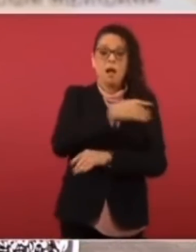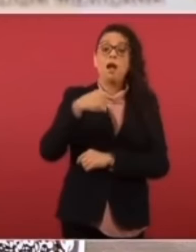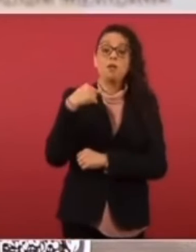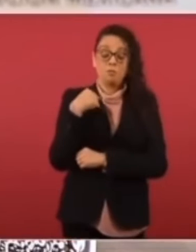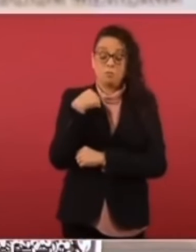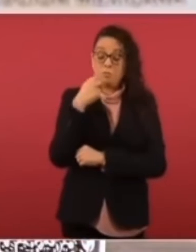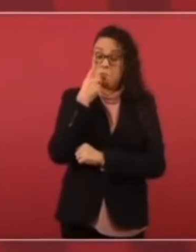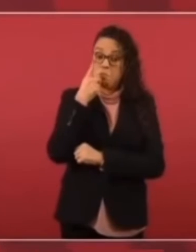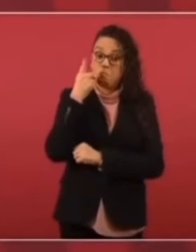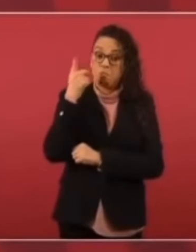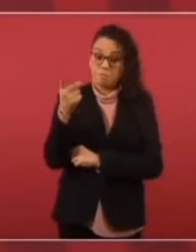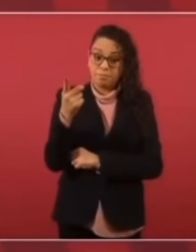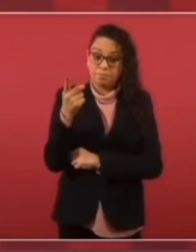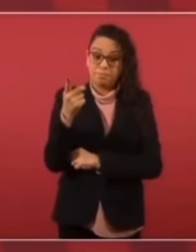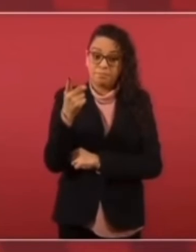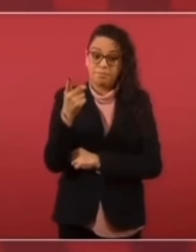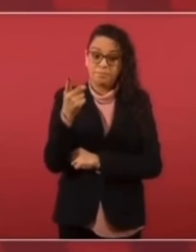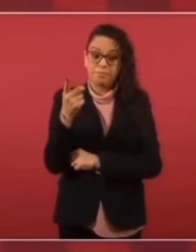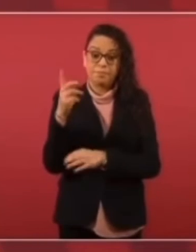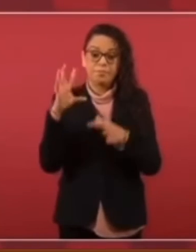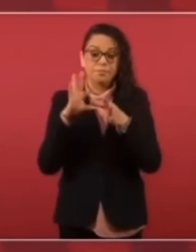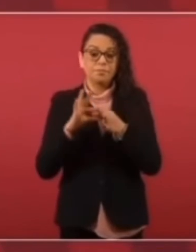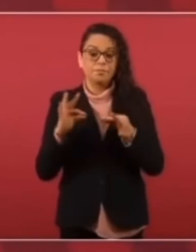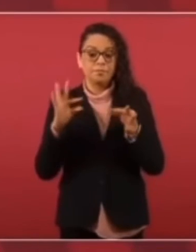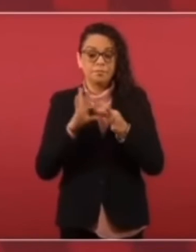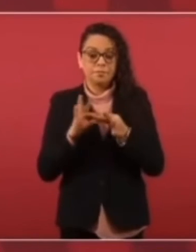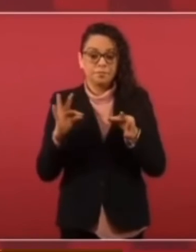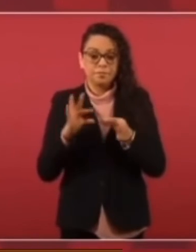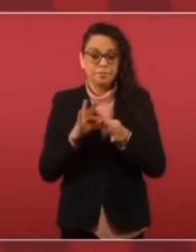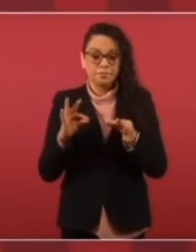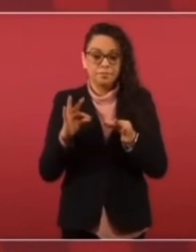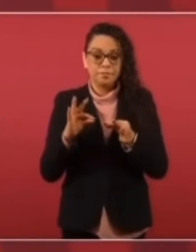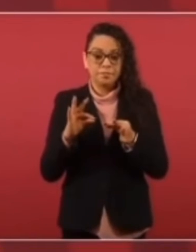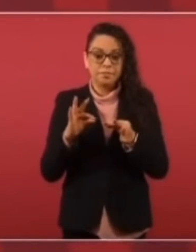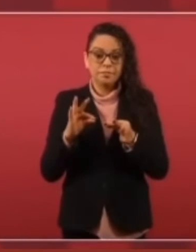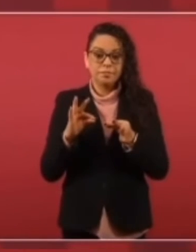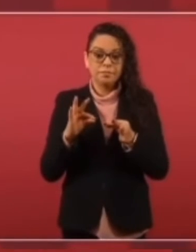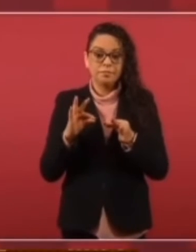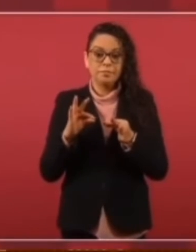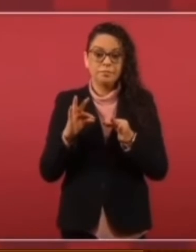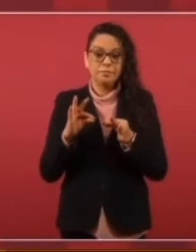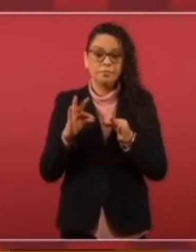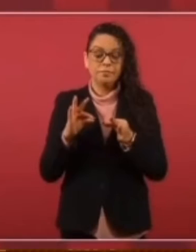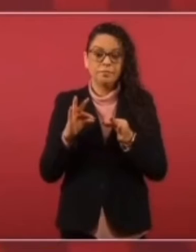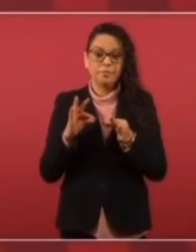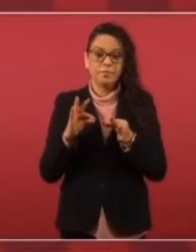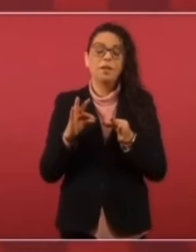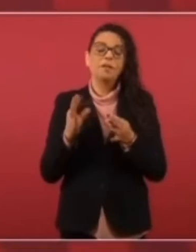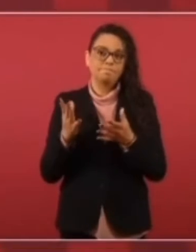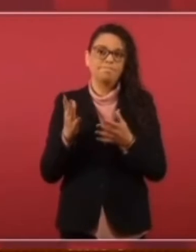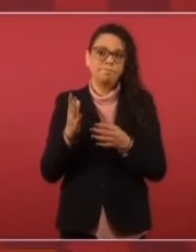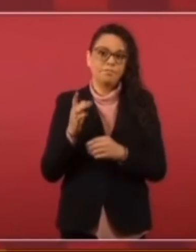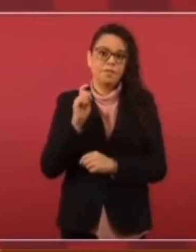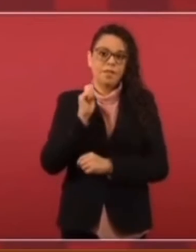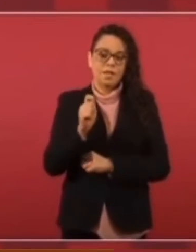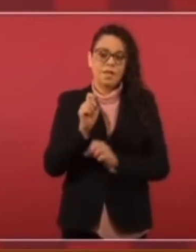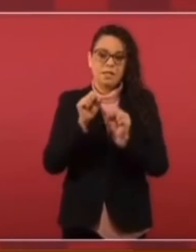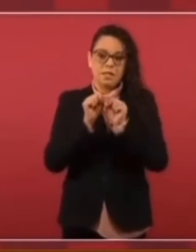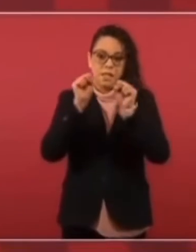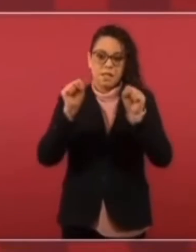de que íbamos a tener un sistema de salud pública